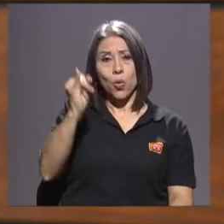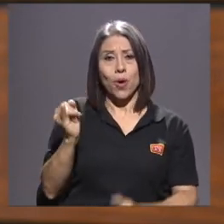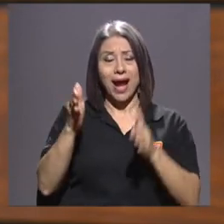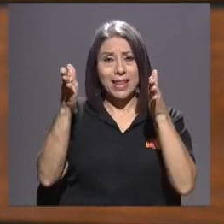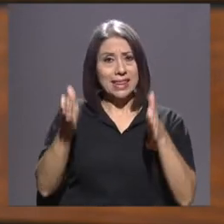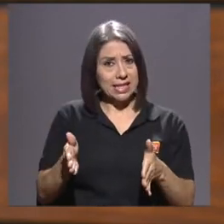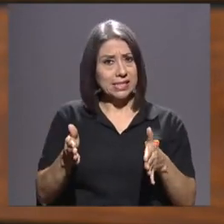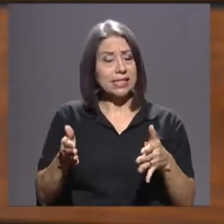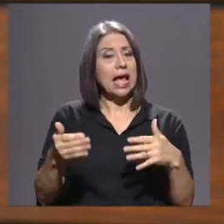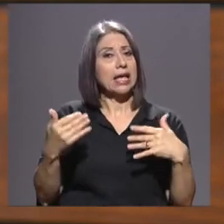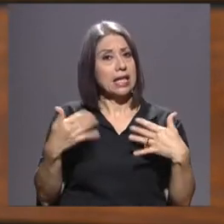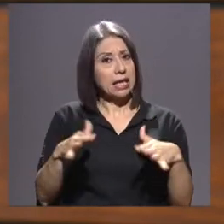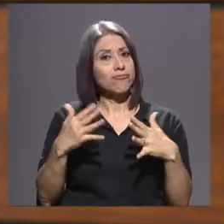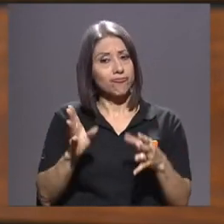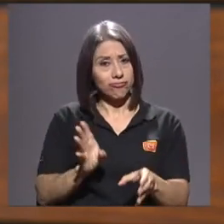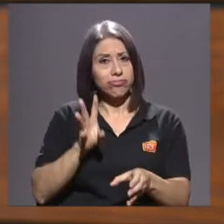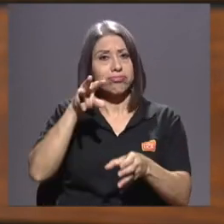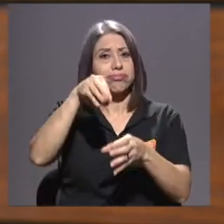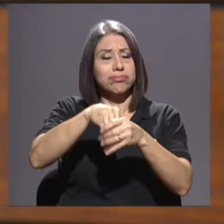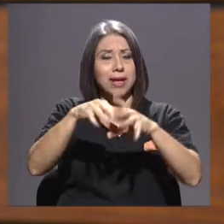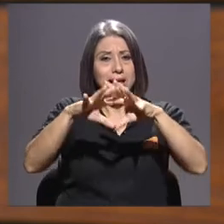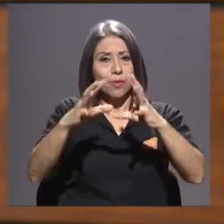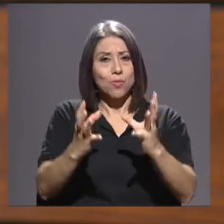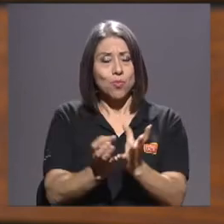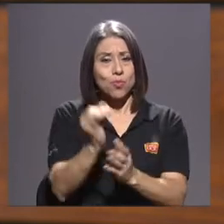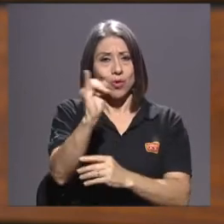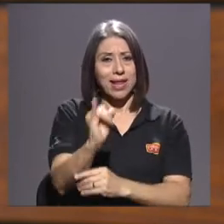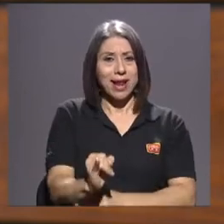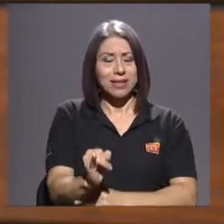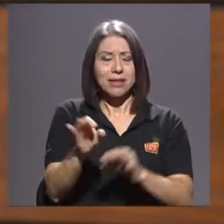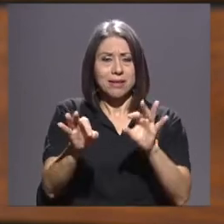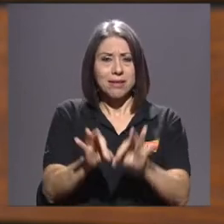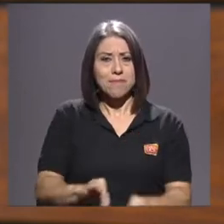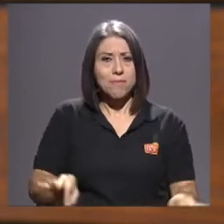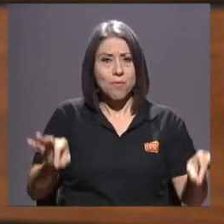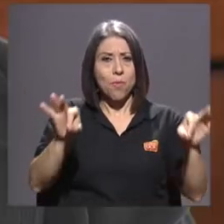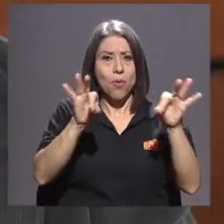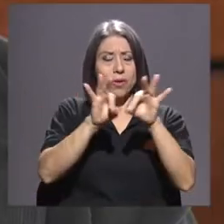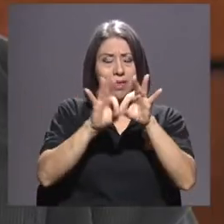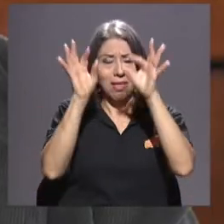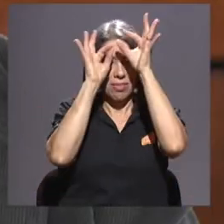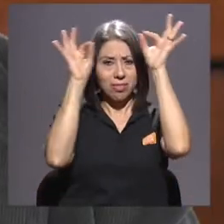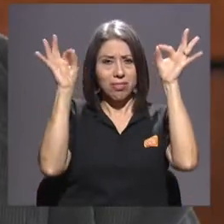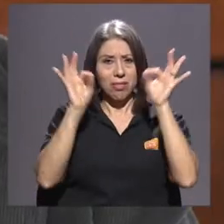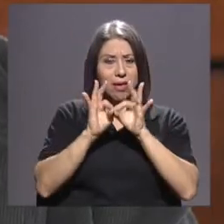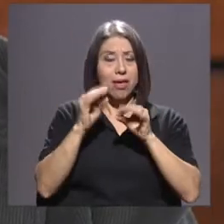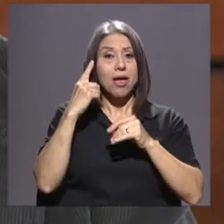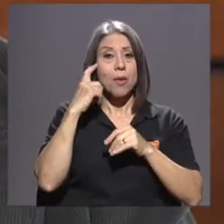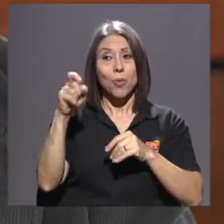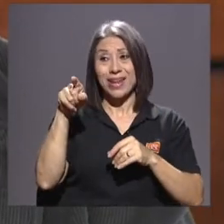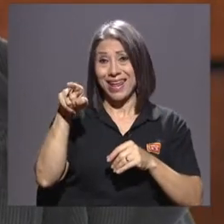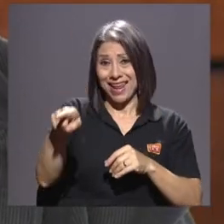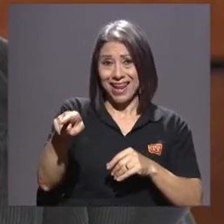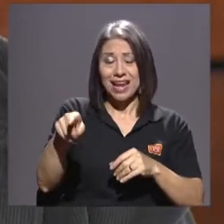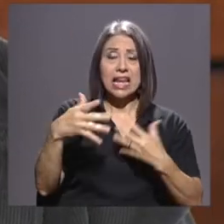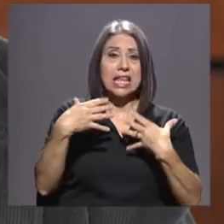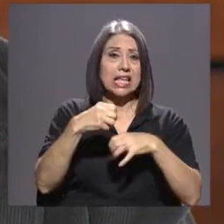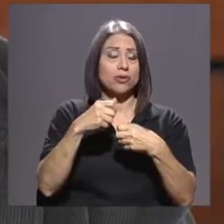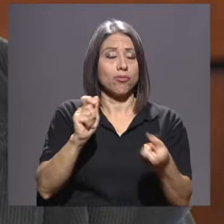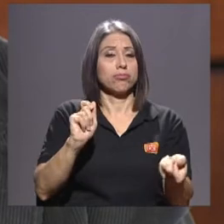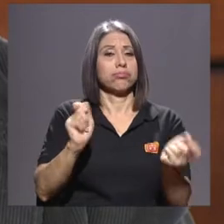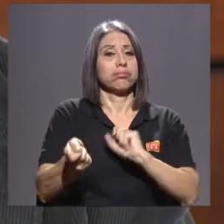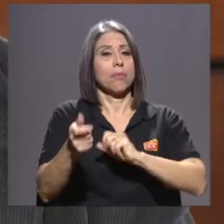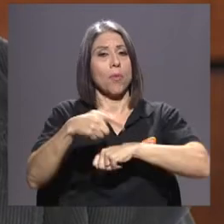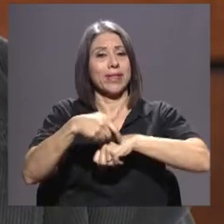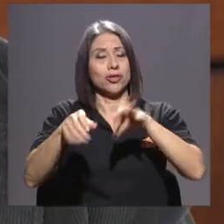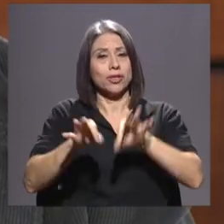en ese mundo del arte, un artista importante porque rompió esquemas en momentos fundamentales,